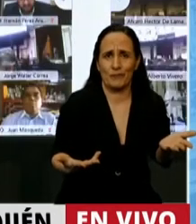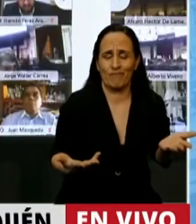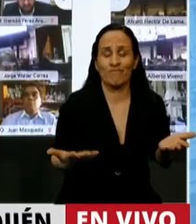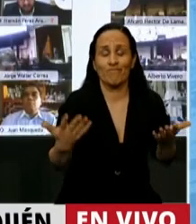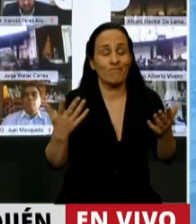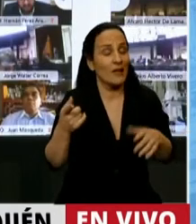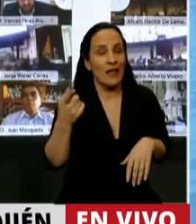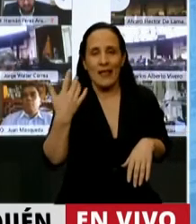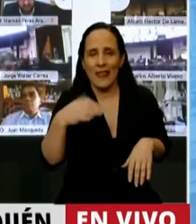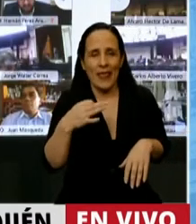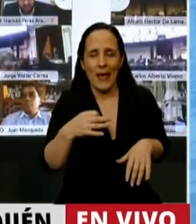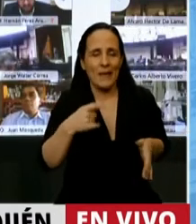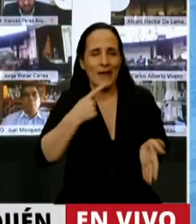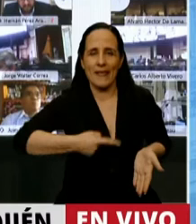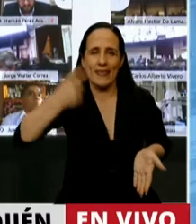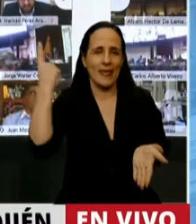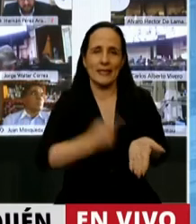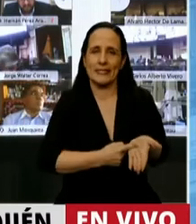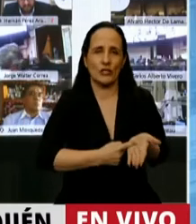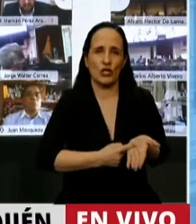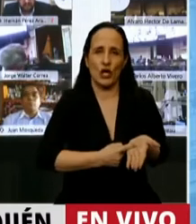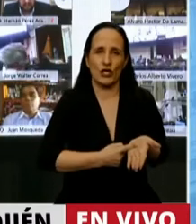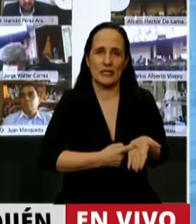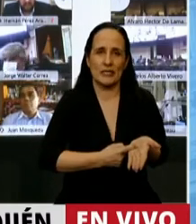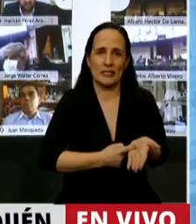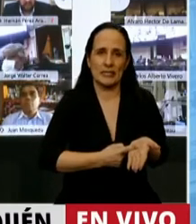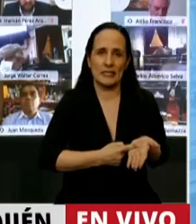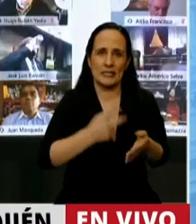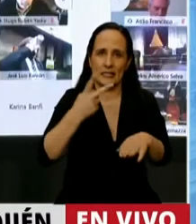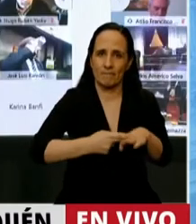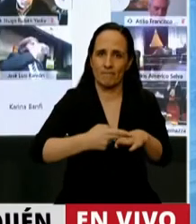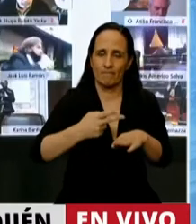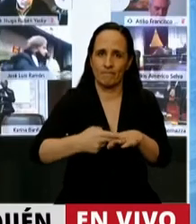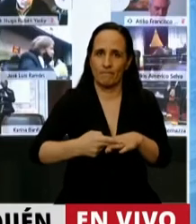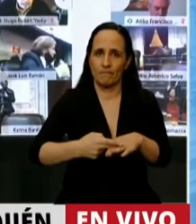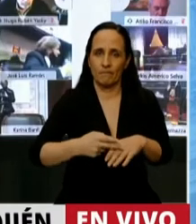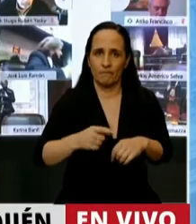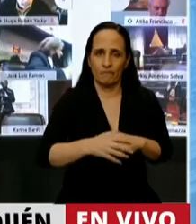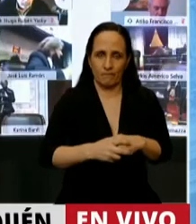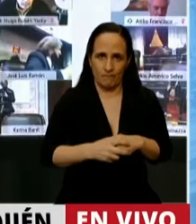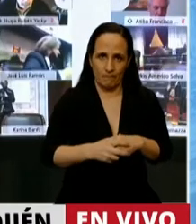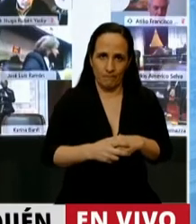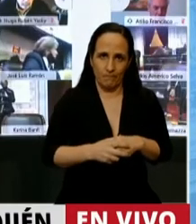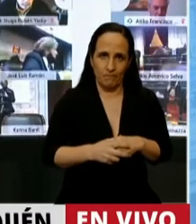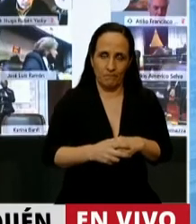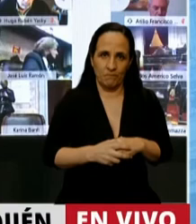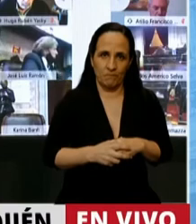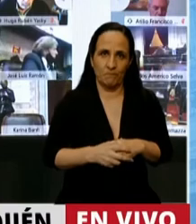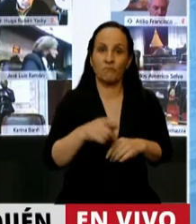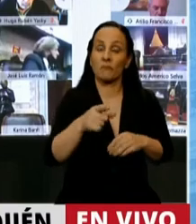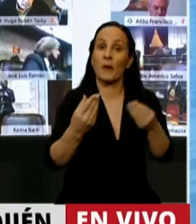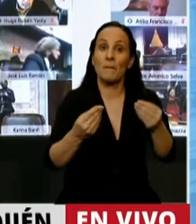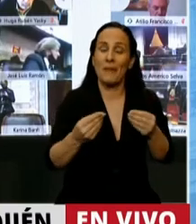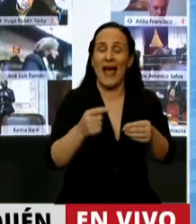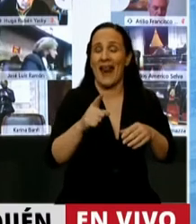tienen que tomarse medidas valientes de guerra contra la pandemia y de guerra contra la